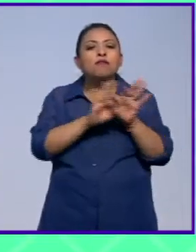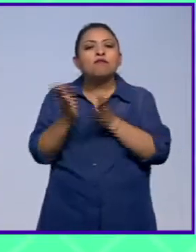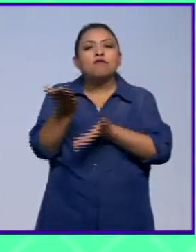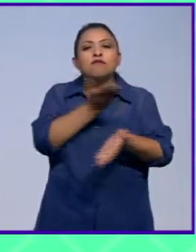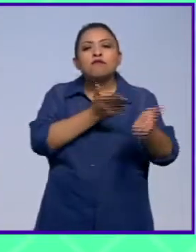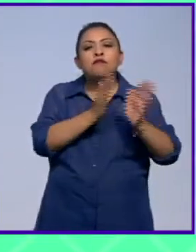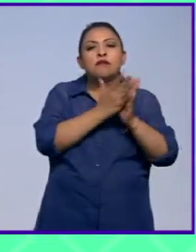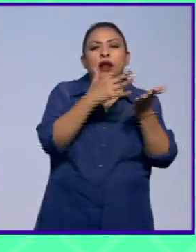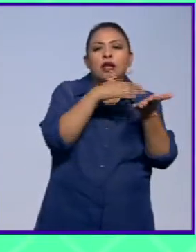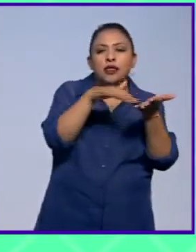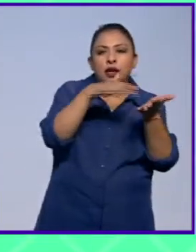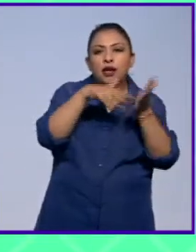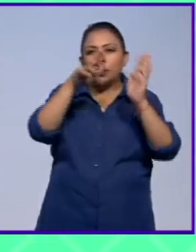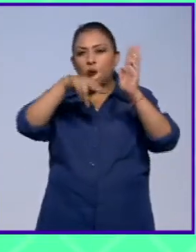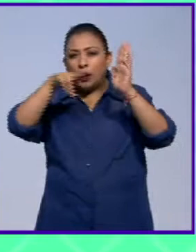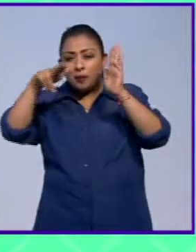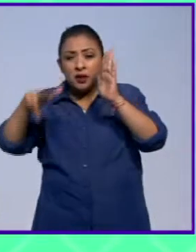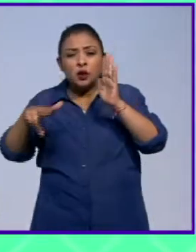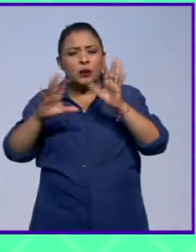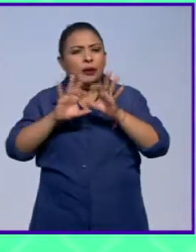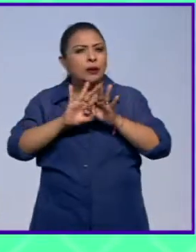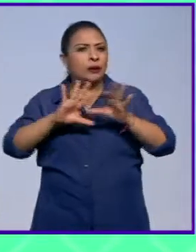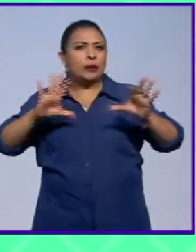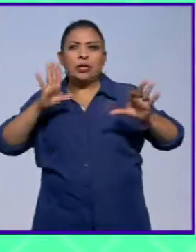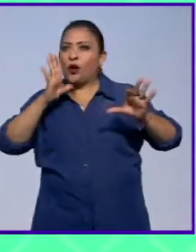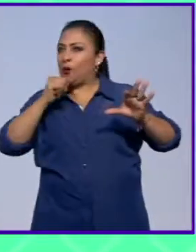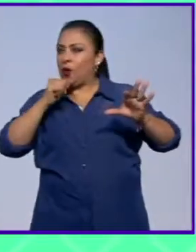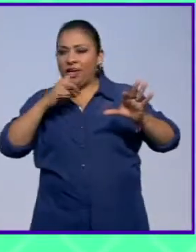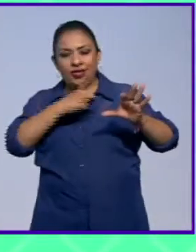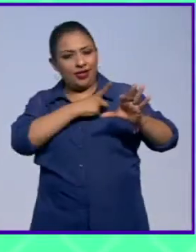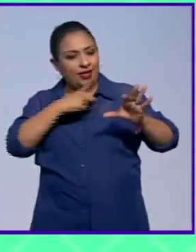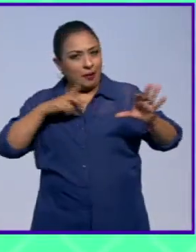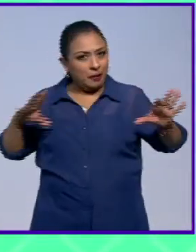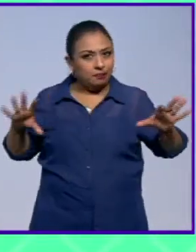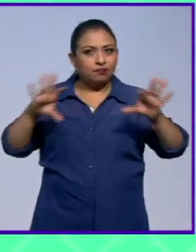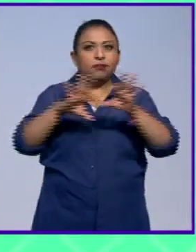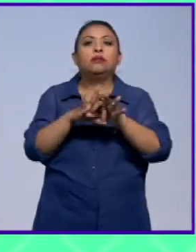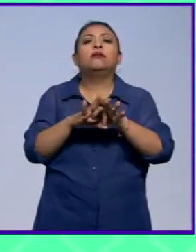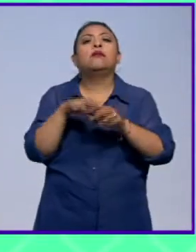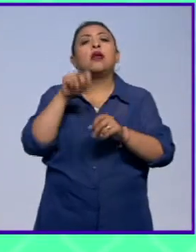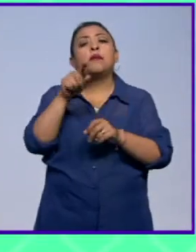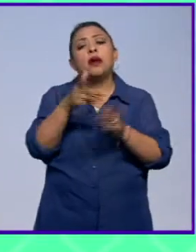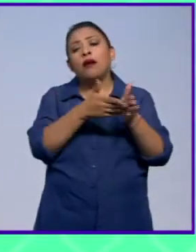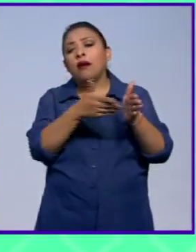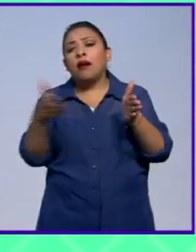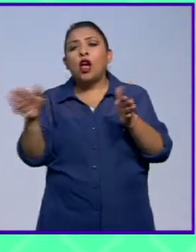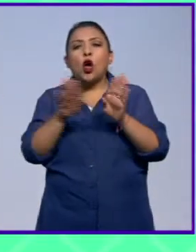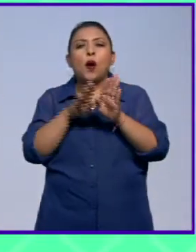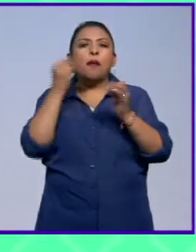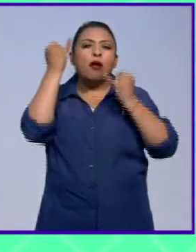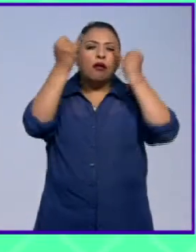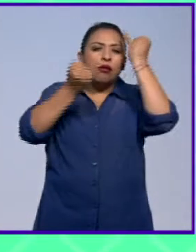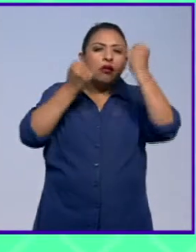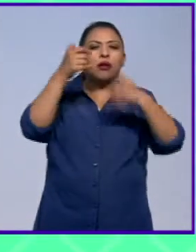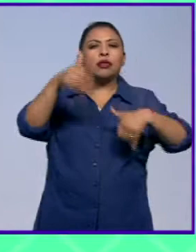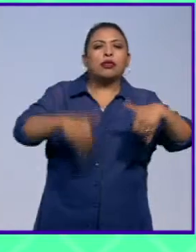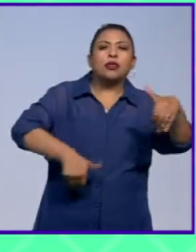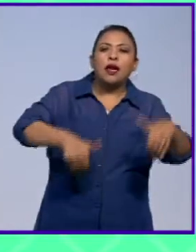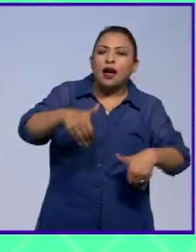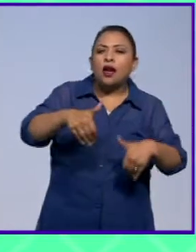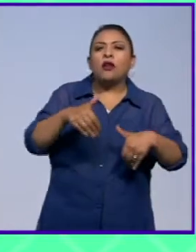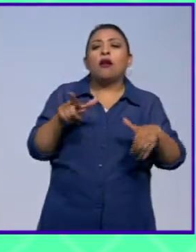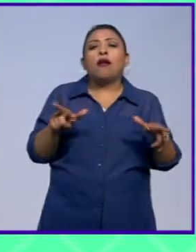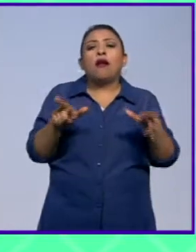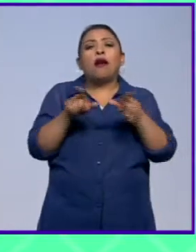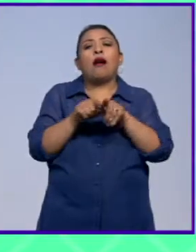literatura y su pintura son inseparables. Y bueno, también toda su faceta como creadora en teatro, sus